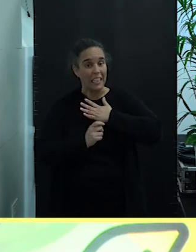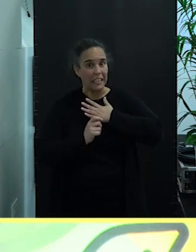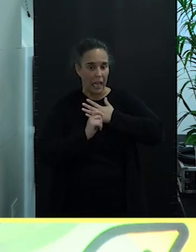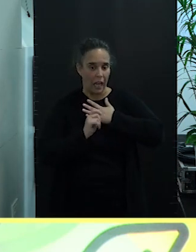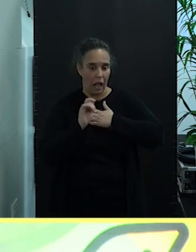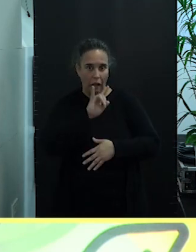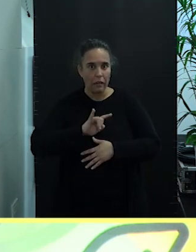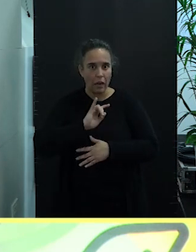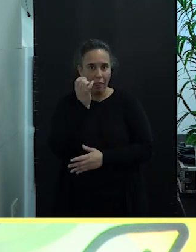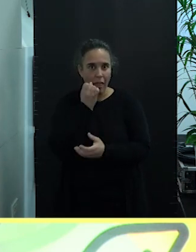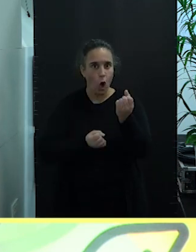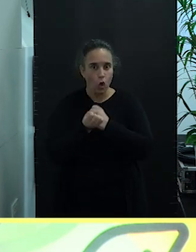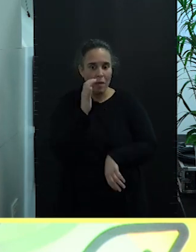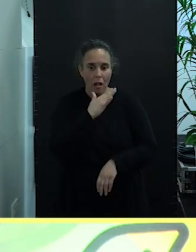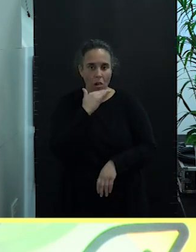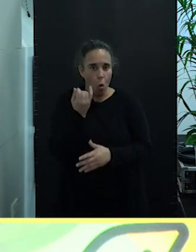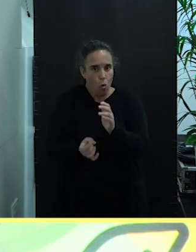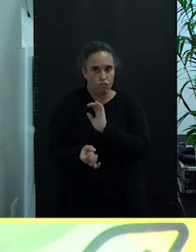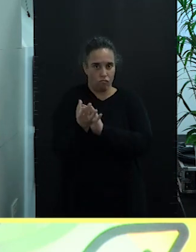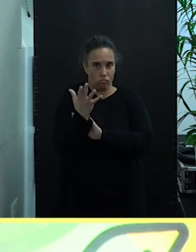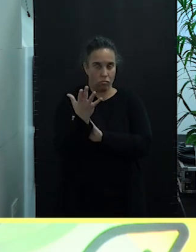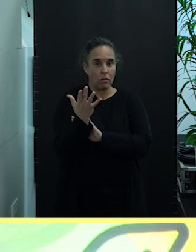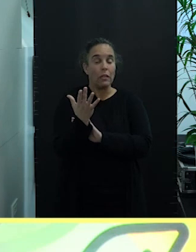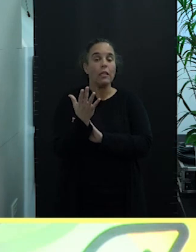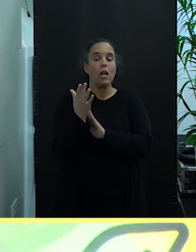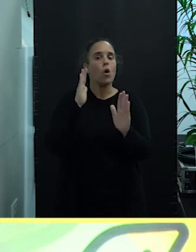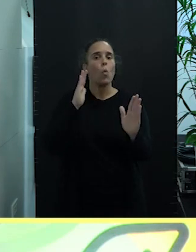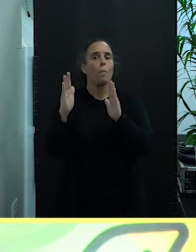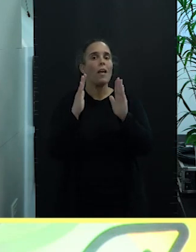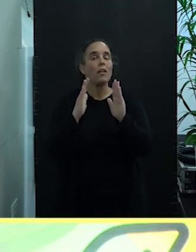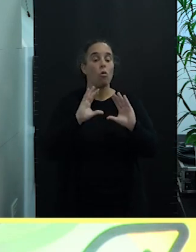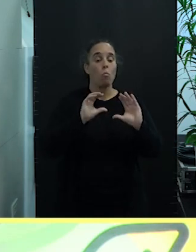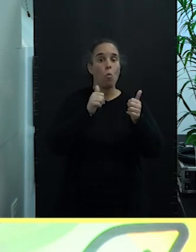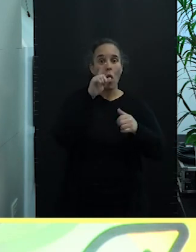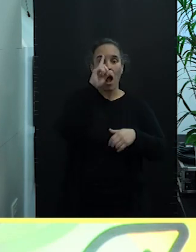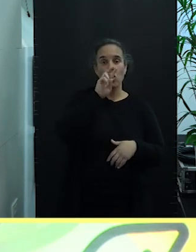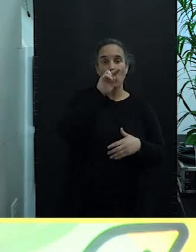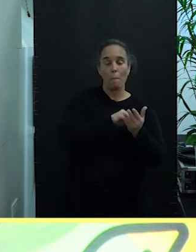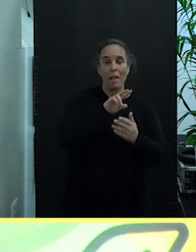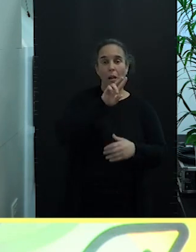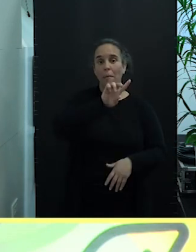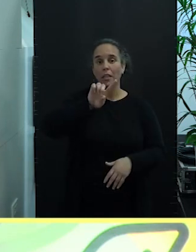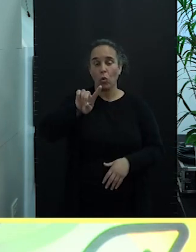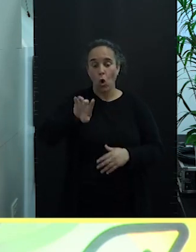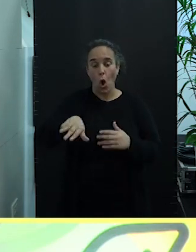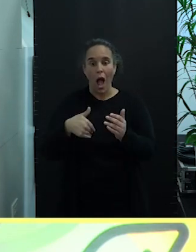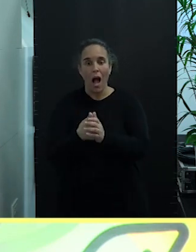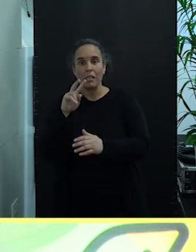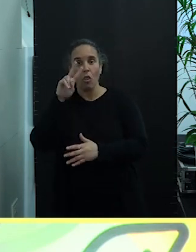azul con un periodo que va desde el año 2021 al 2030.